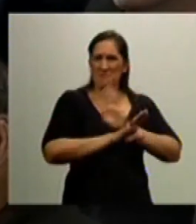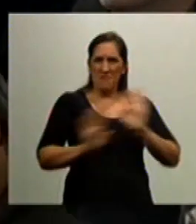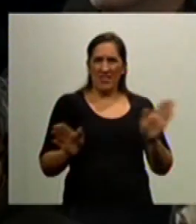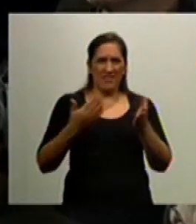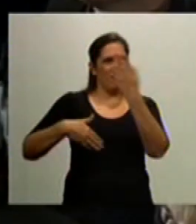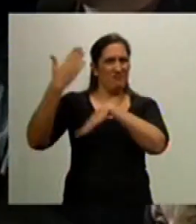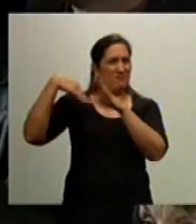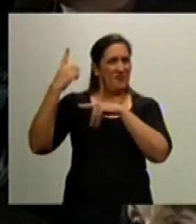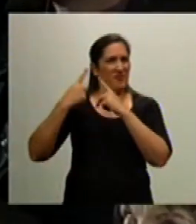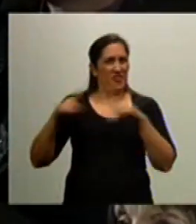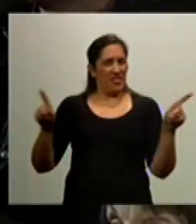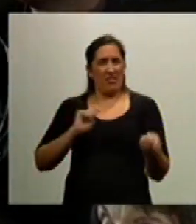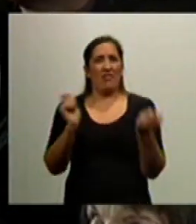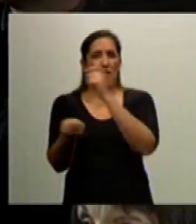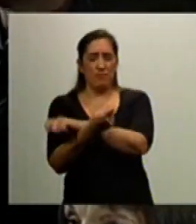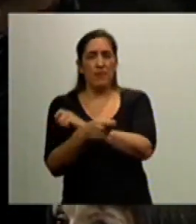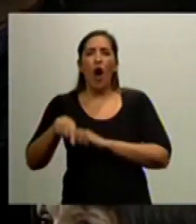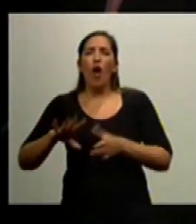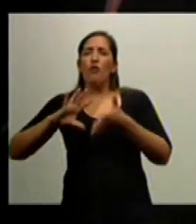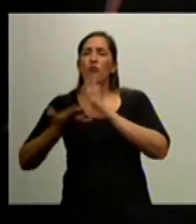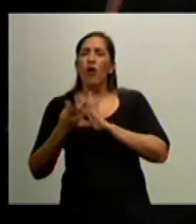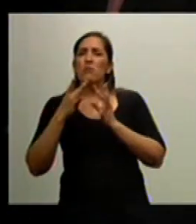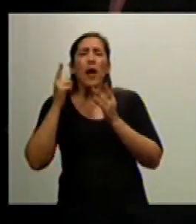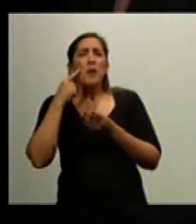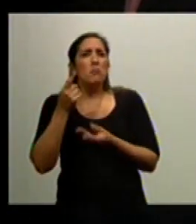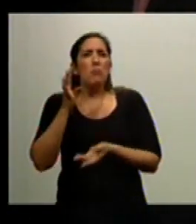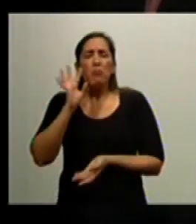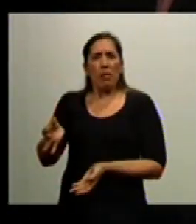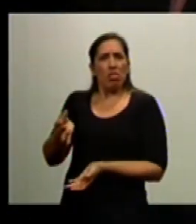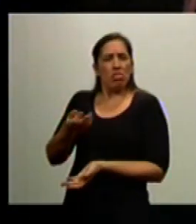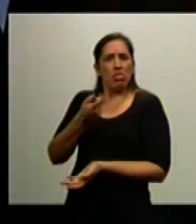son más sutiles, más invisibles.